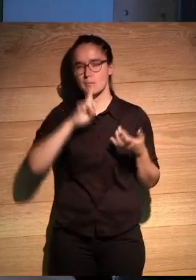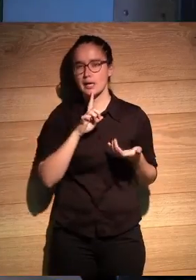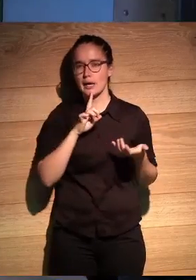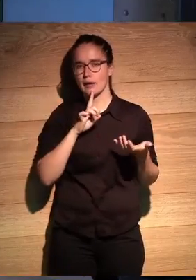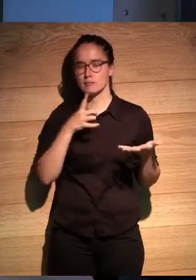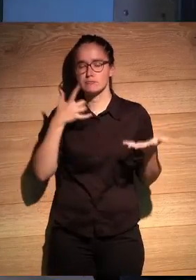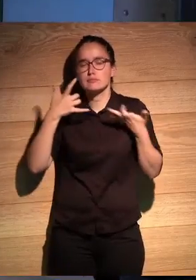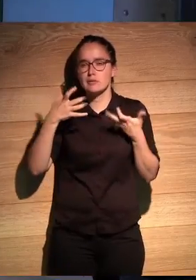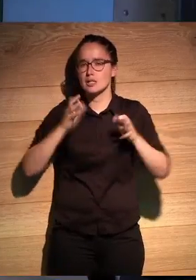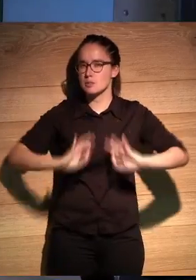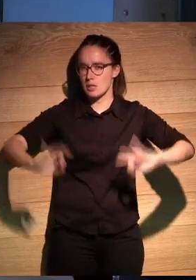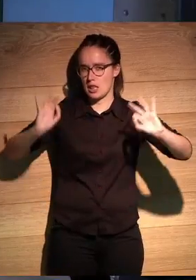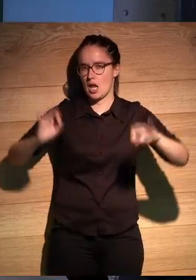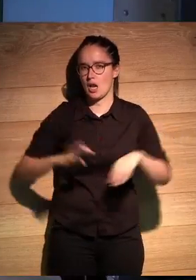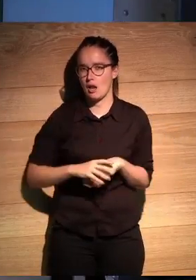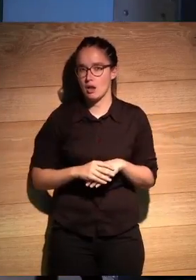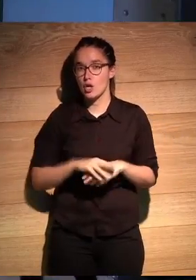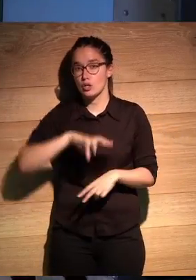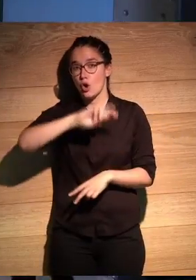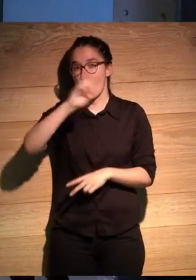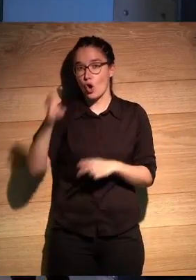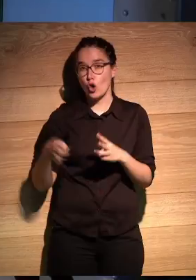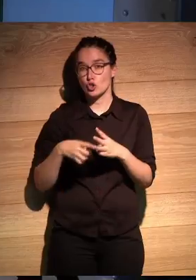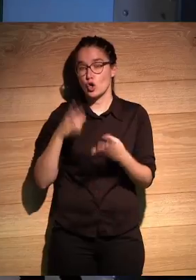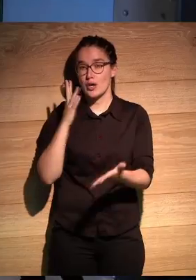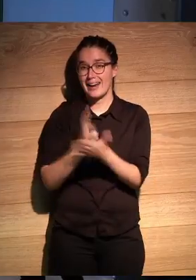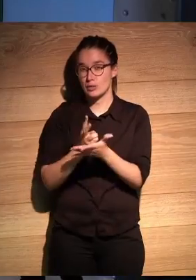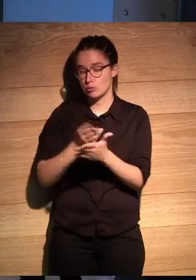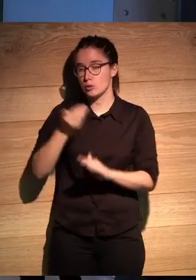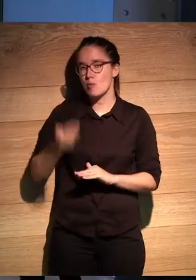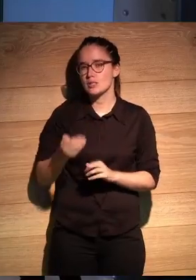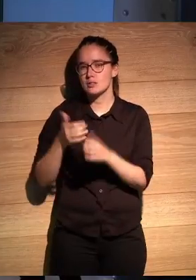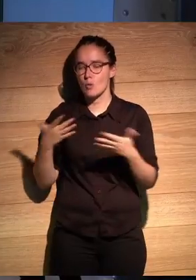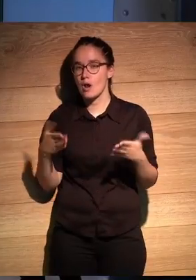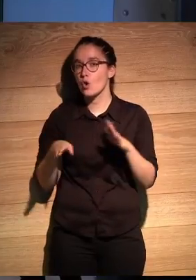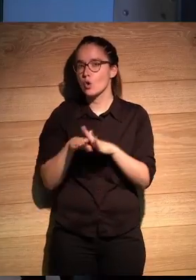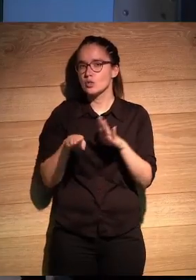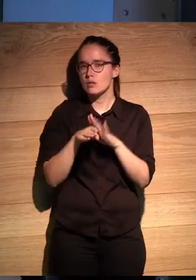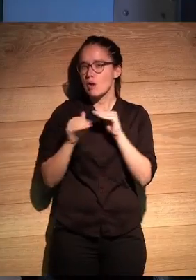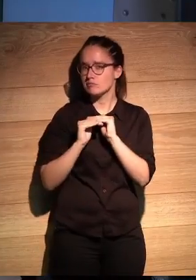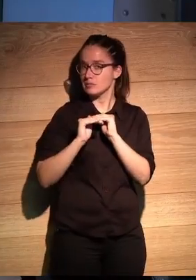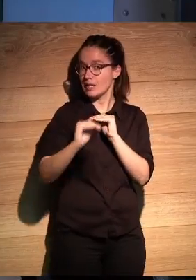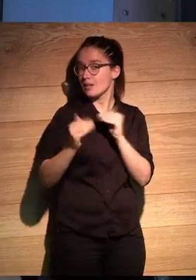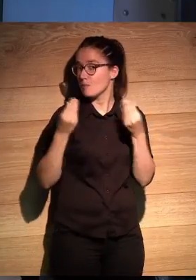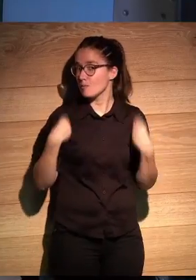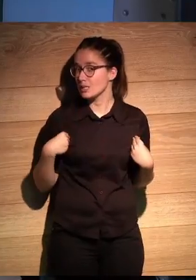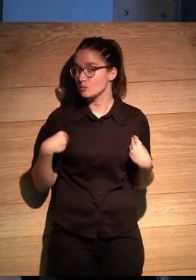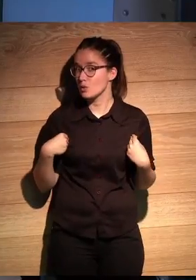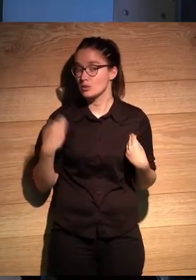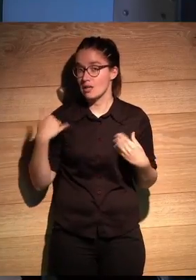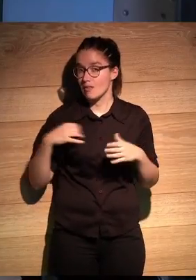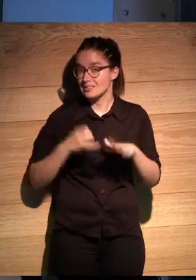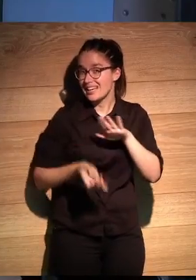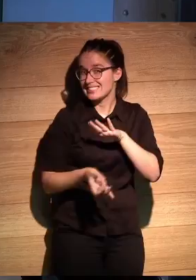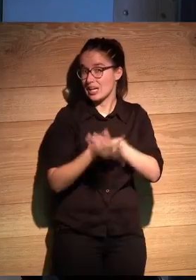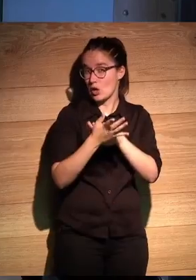particular. Y otro de los retos que era fundamental pues era seguir la línea que ya desde su